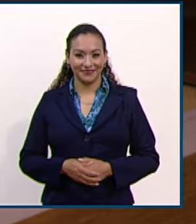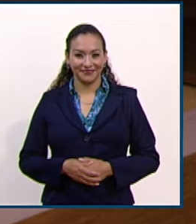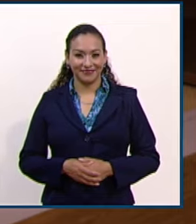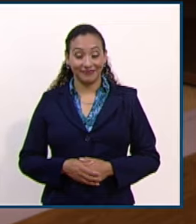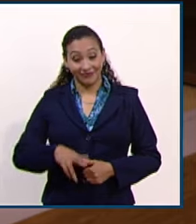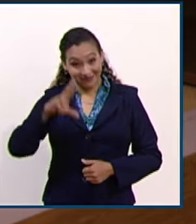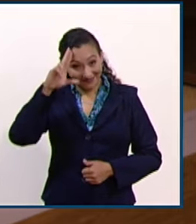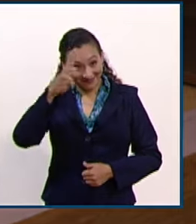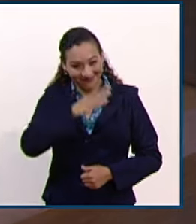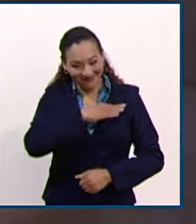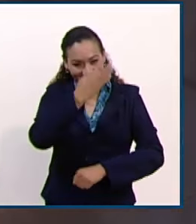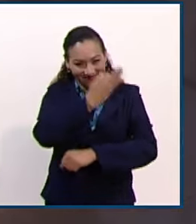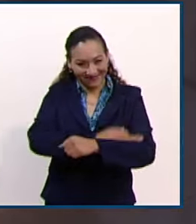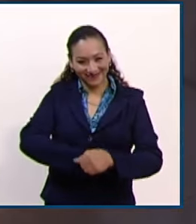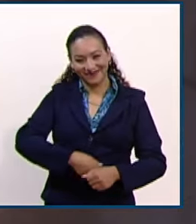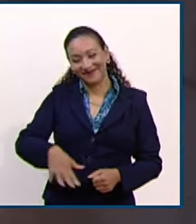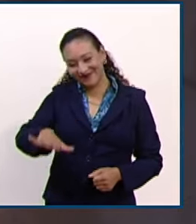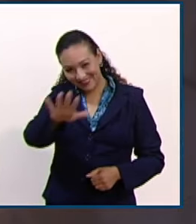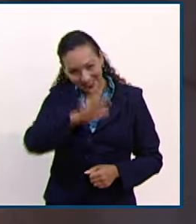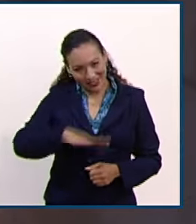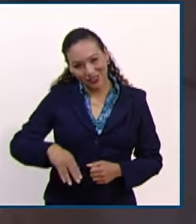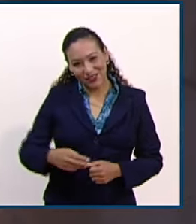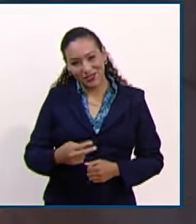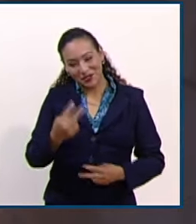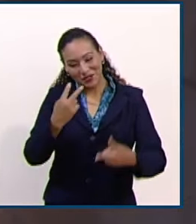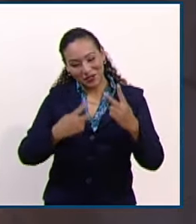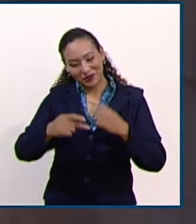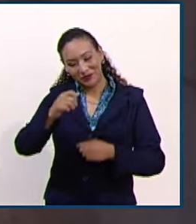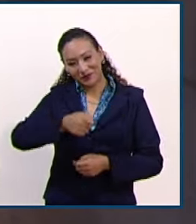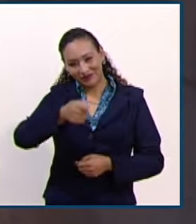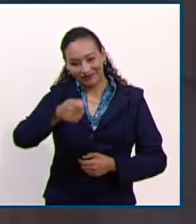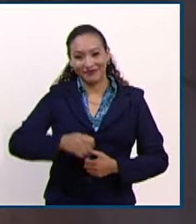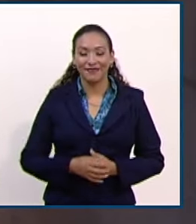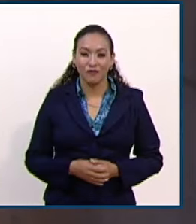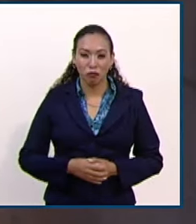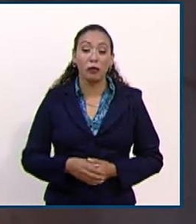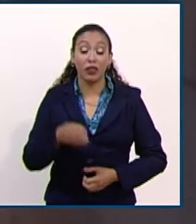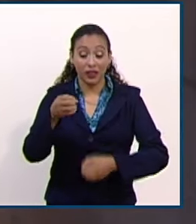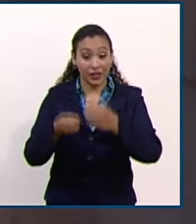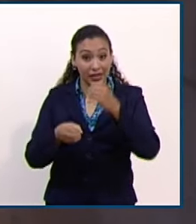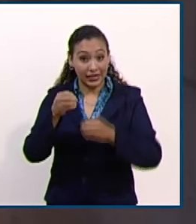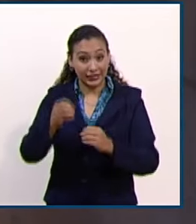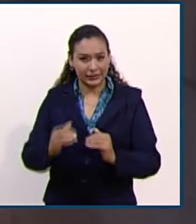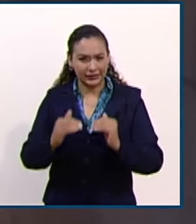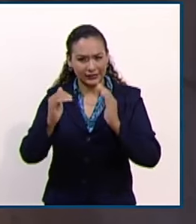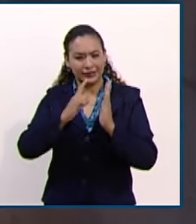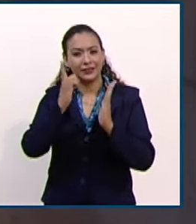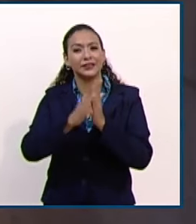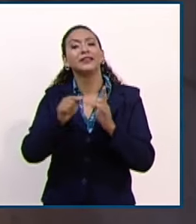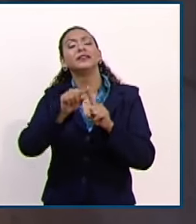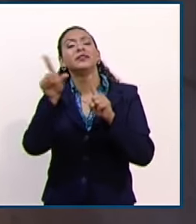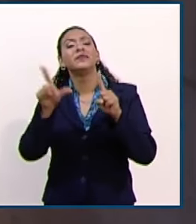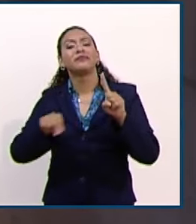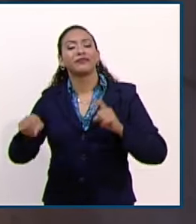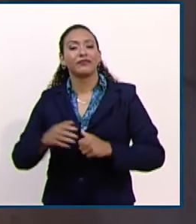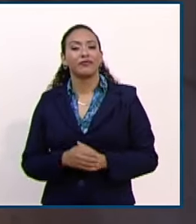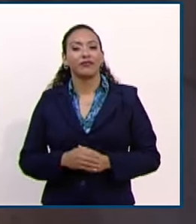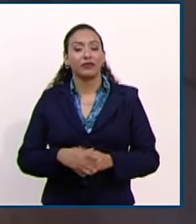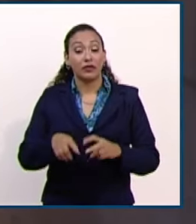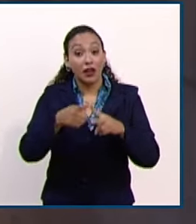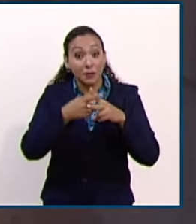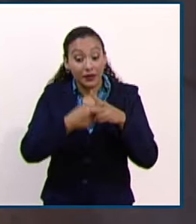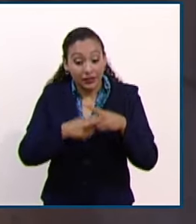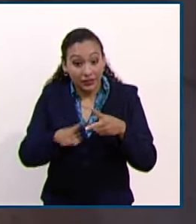¿Qué tal? Muy buenas tardes a todas las personas que siguen esta transmisión. El Pleno de la Suprema Corte de Justicia de la Nación inició el